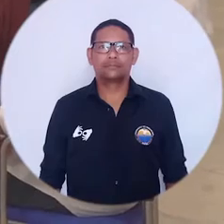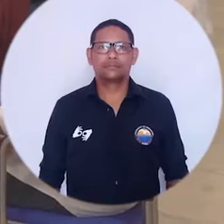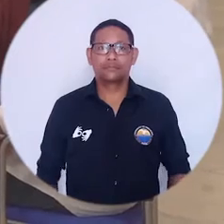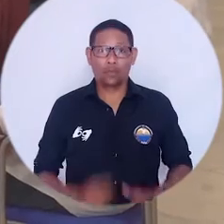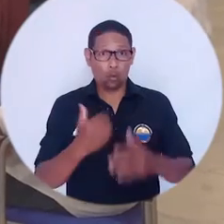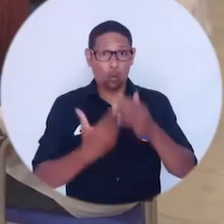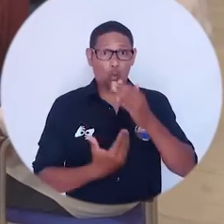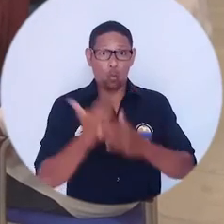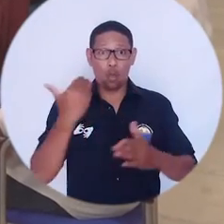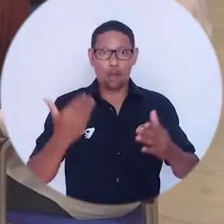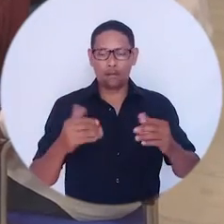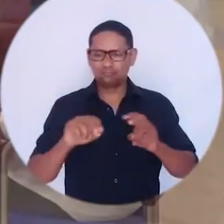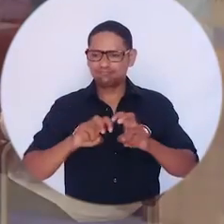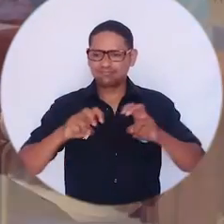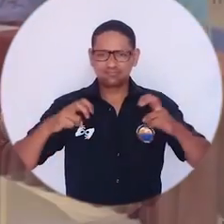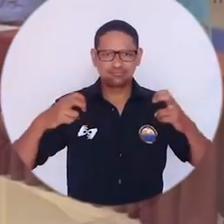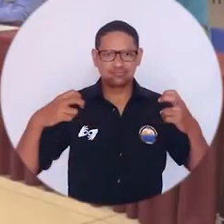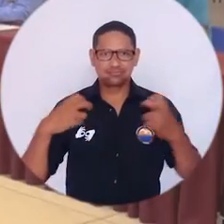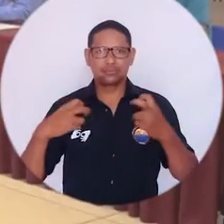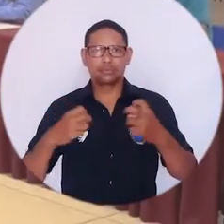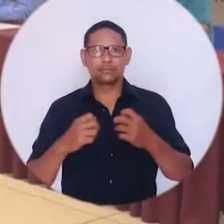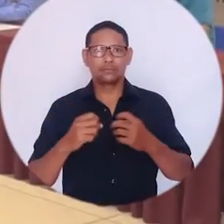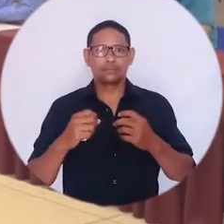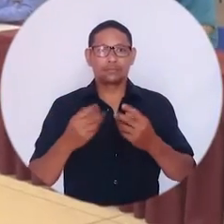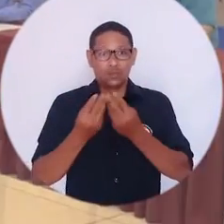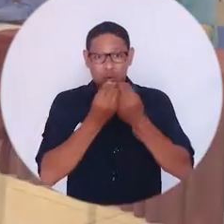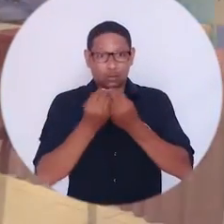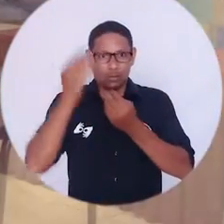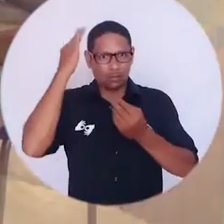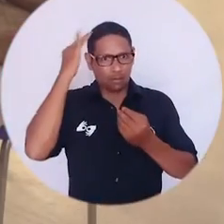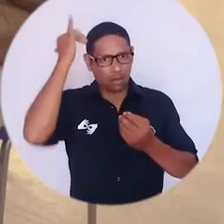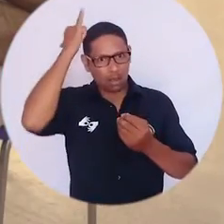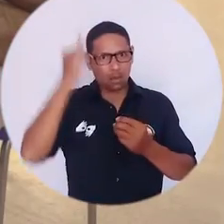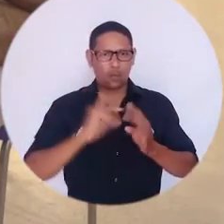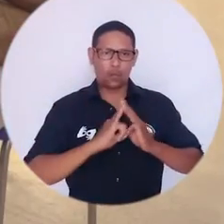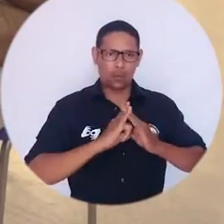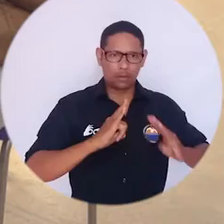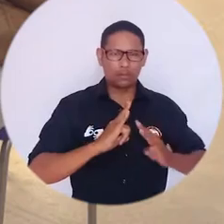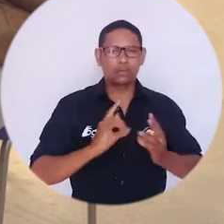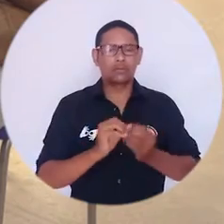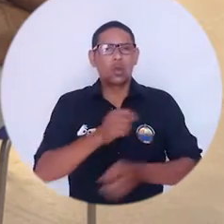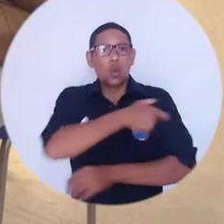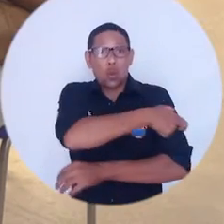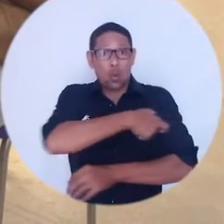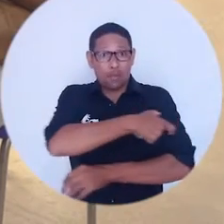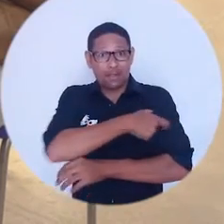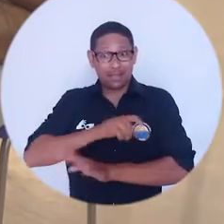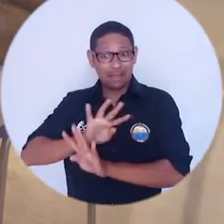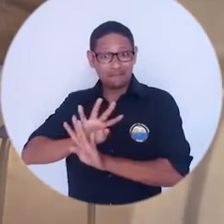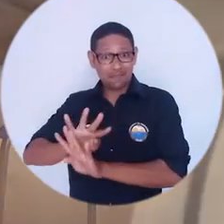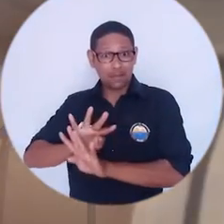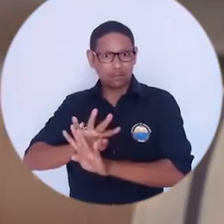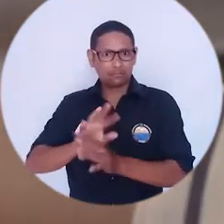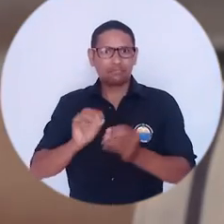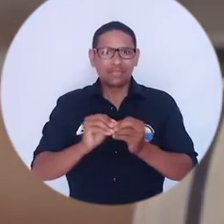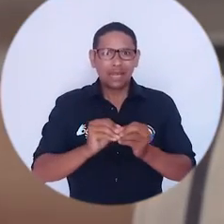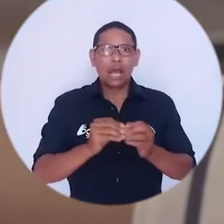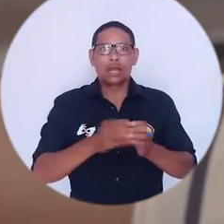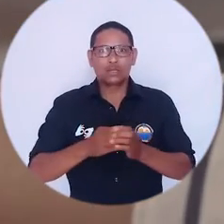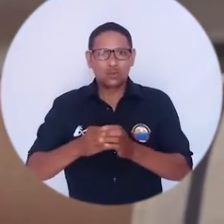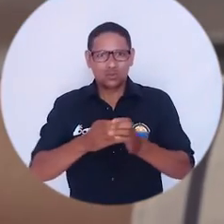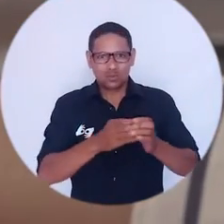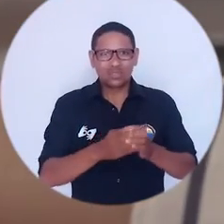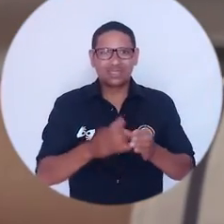En una nueva sesión extraordinaria, el Consejo Académico de la Universidad del Magdalena, el Comité Promotor del Paro de la Institución y asociaciones